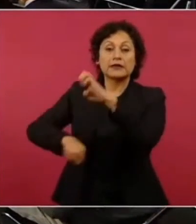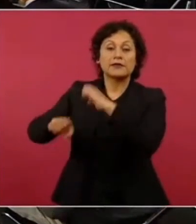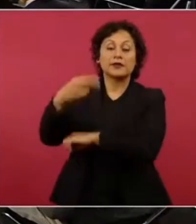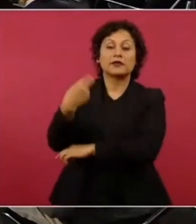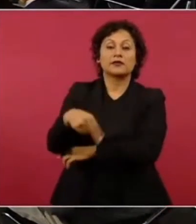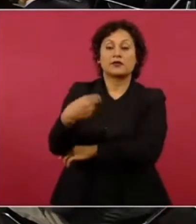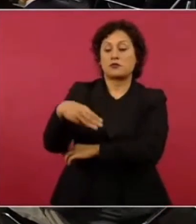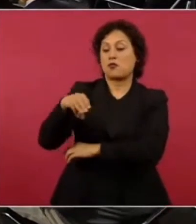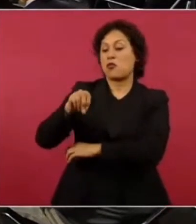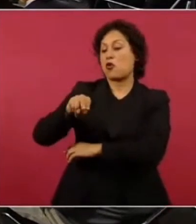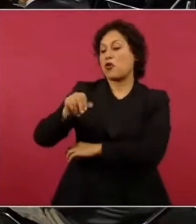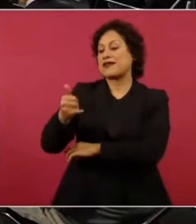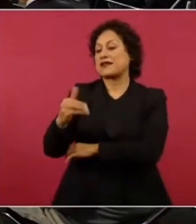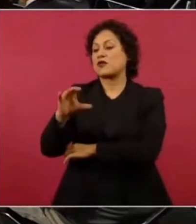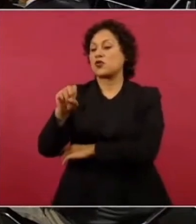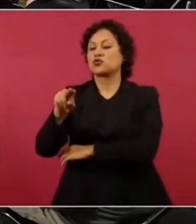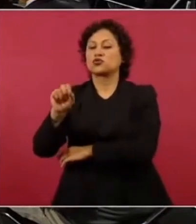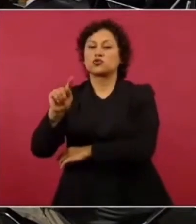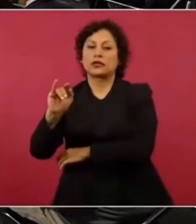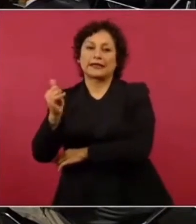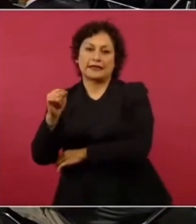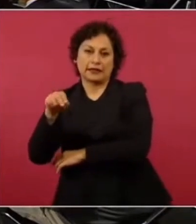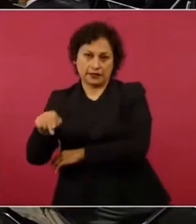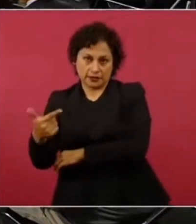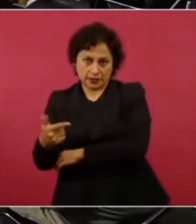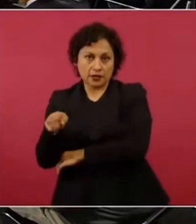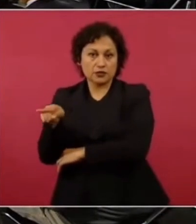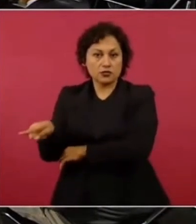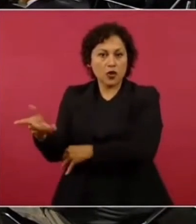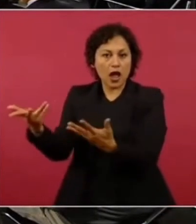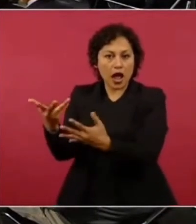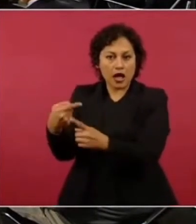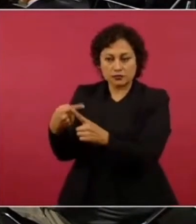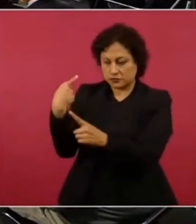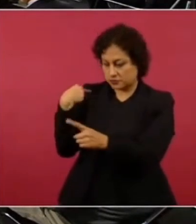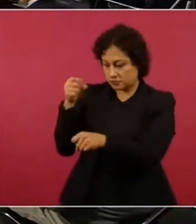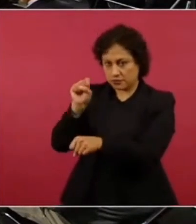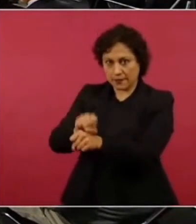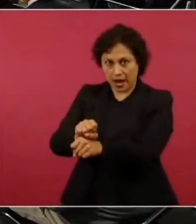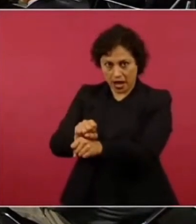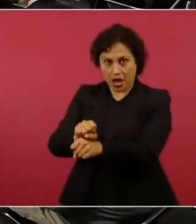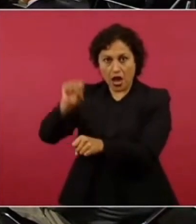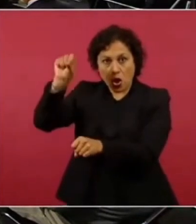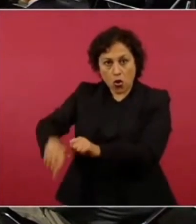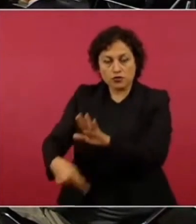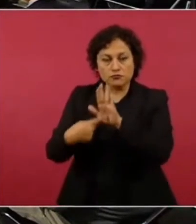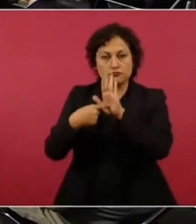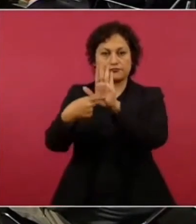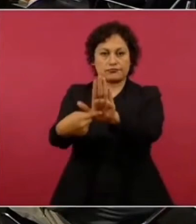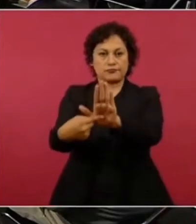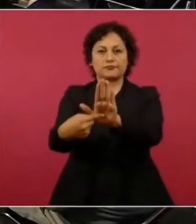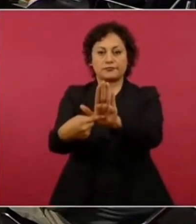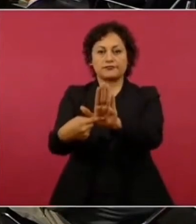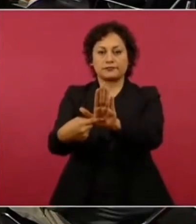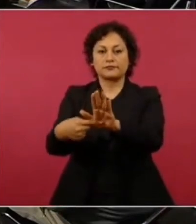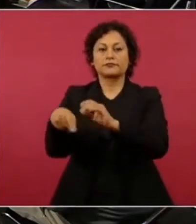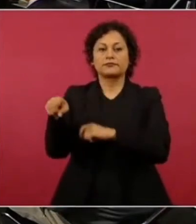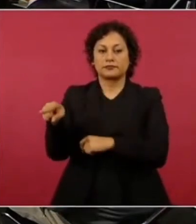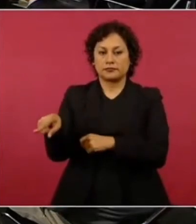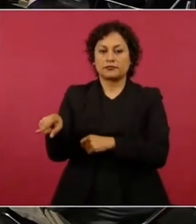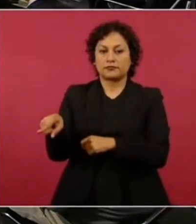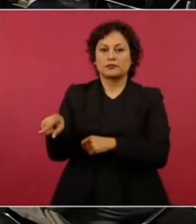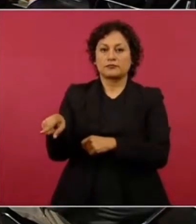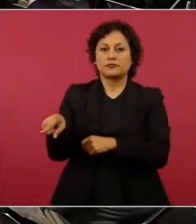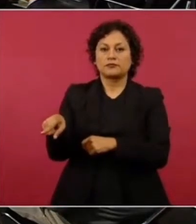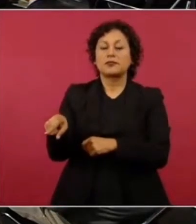y este y estos son los resultados de esta semana está dado a conocer hoy en día el día de hoy Narendra Modi que es el presidente el